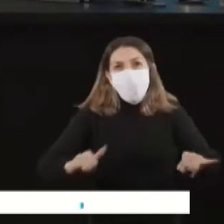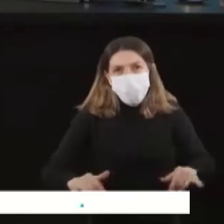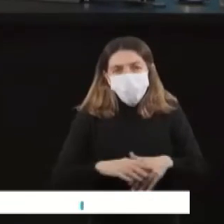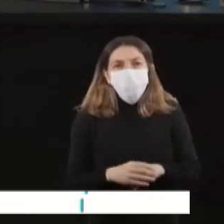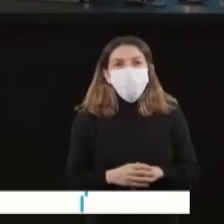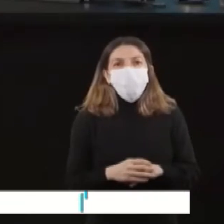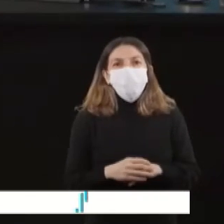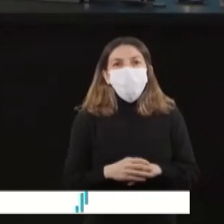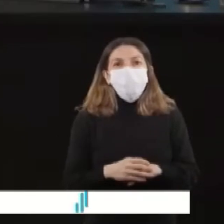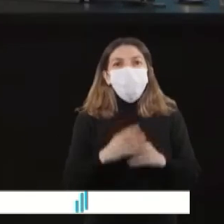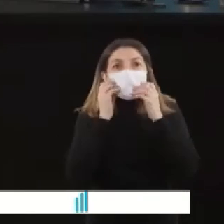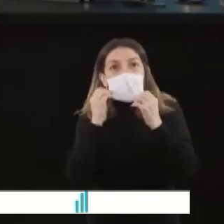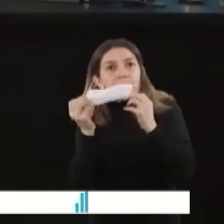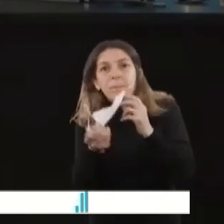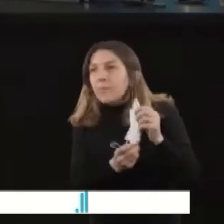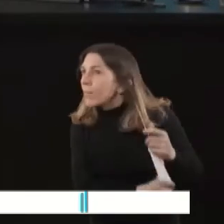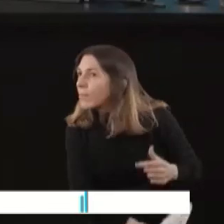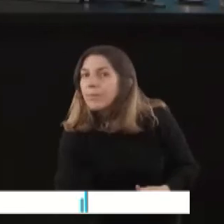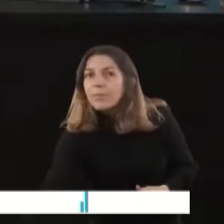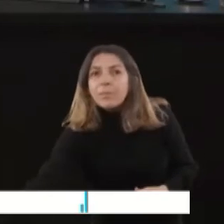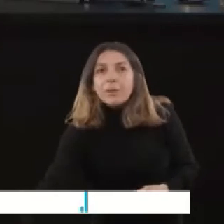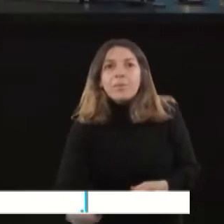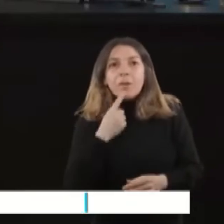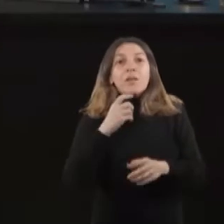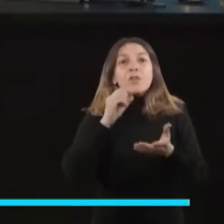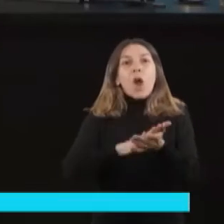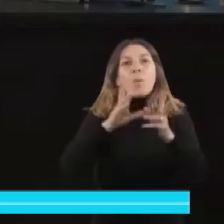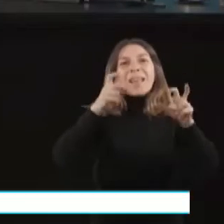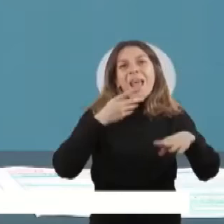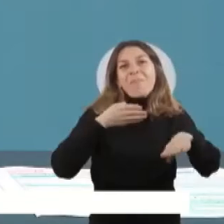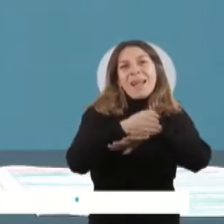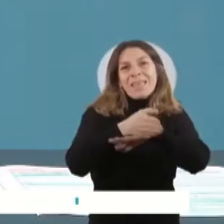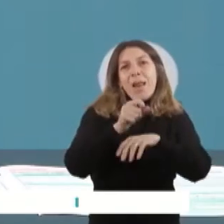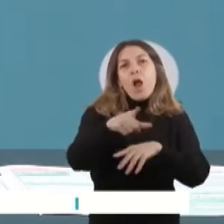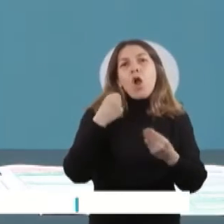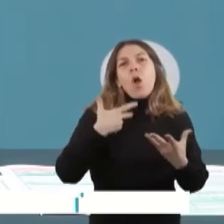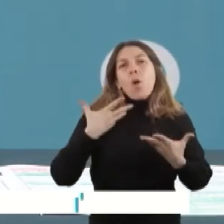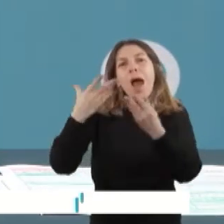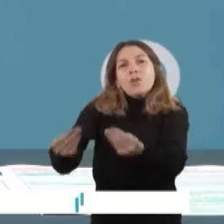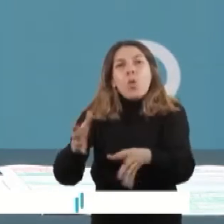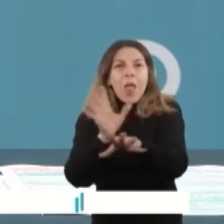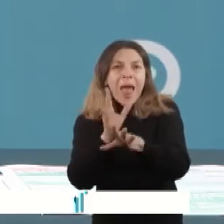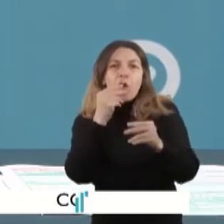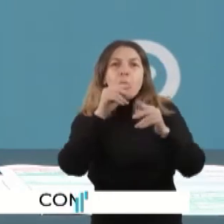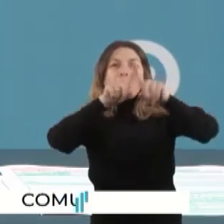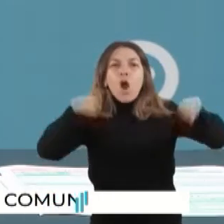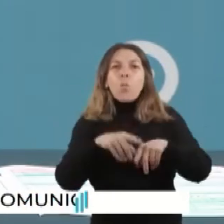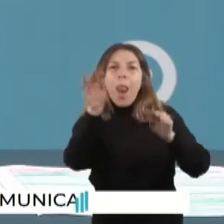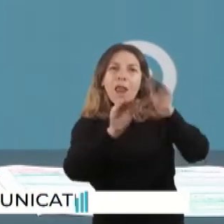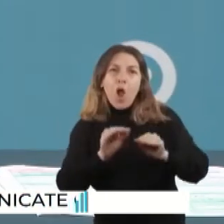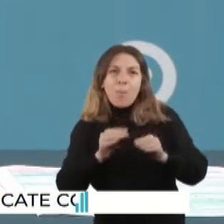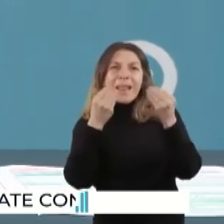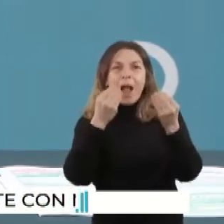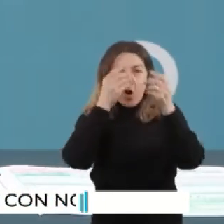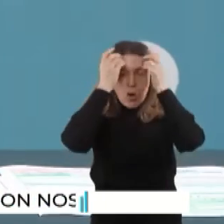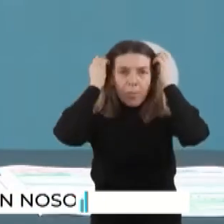específicamente la manera de acceder y cómo ayudar a completar el formulario que empieza